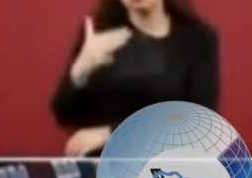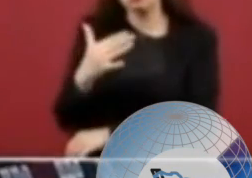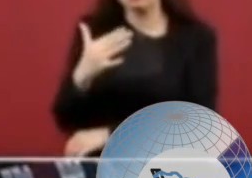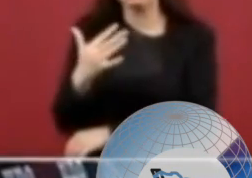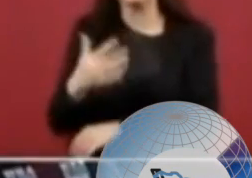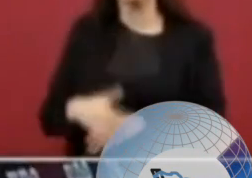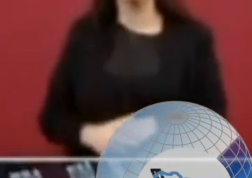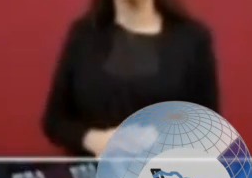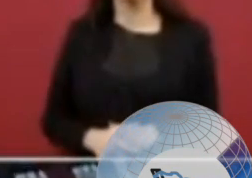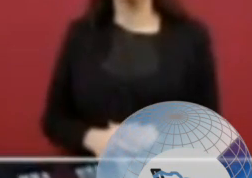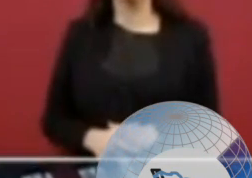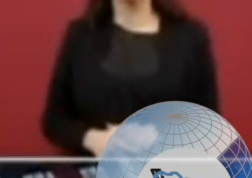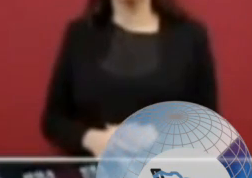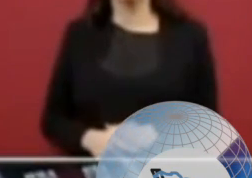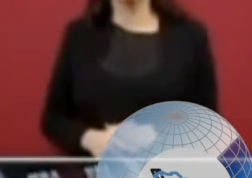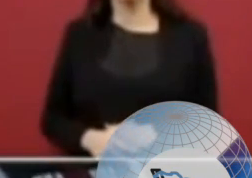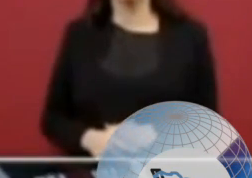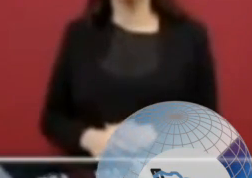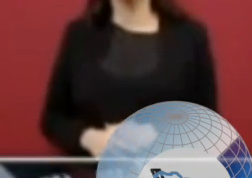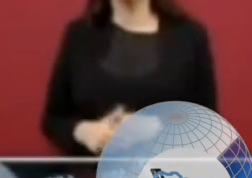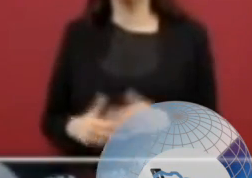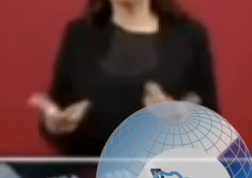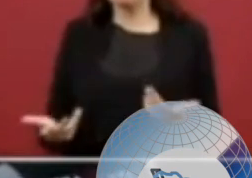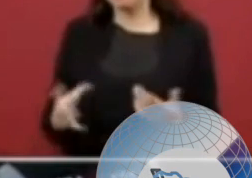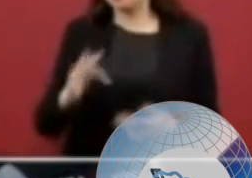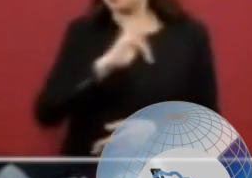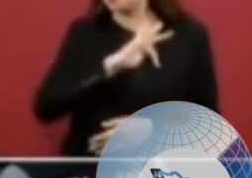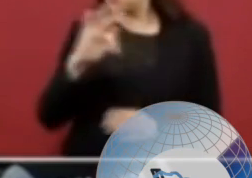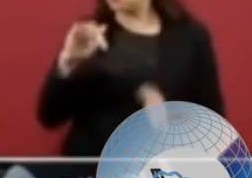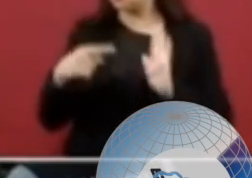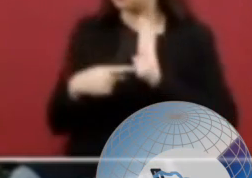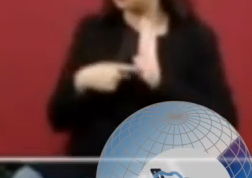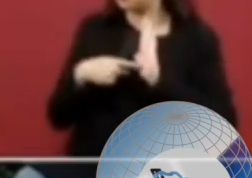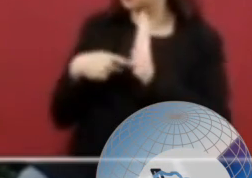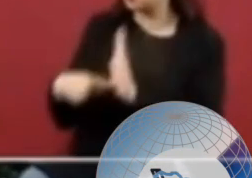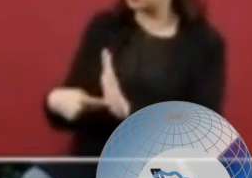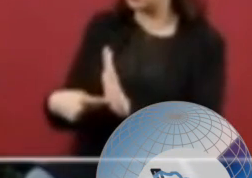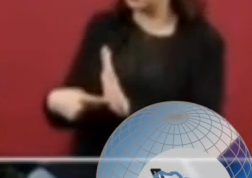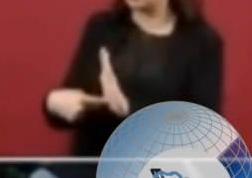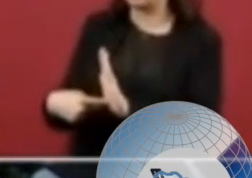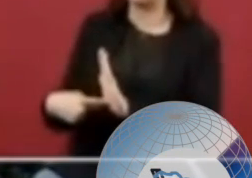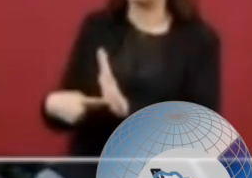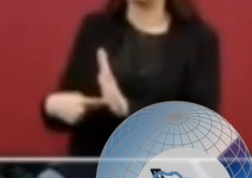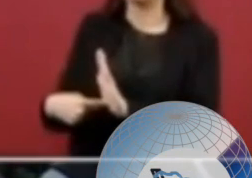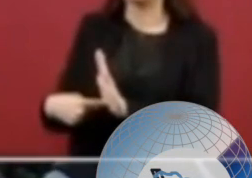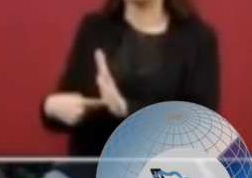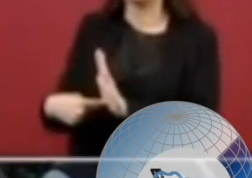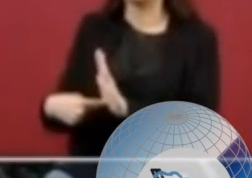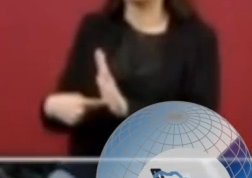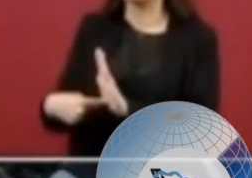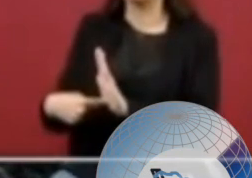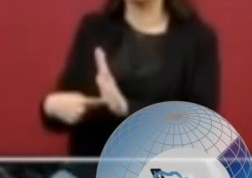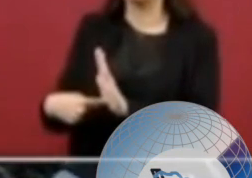Tenemos elementos para decir que